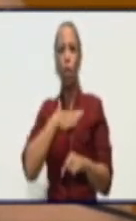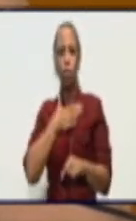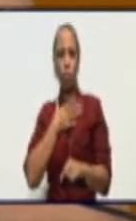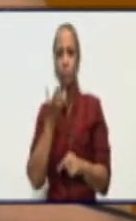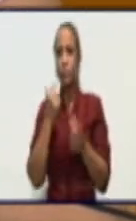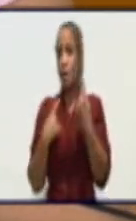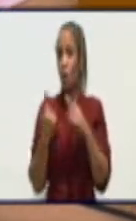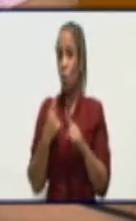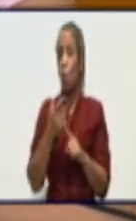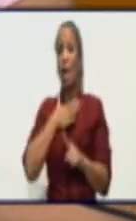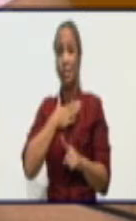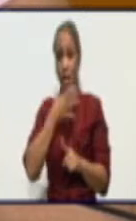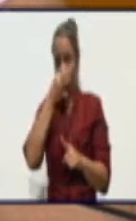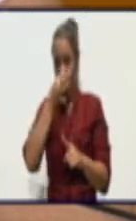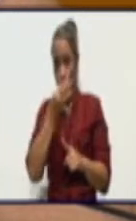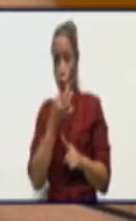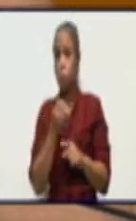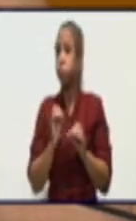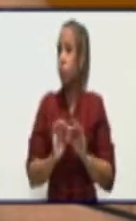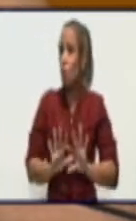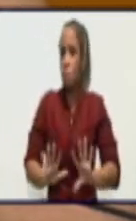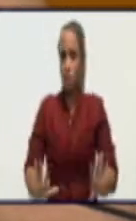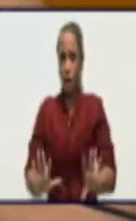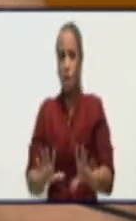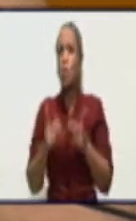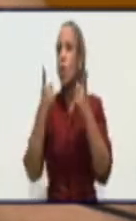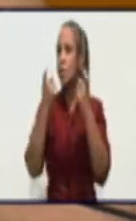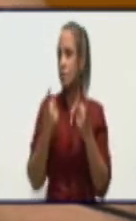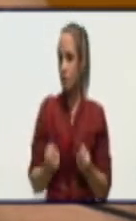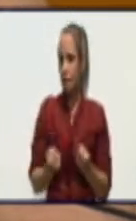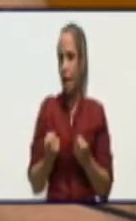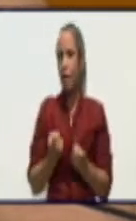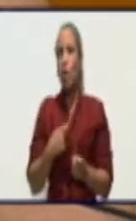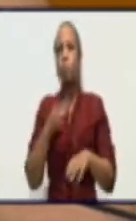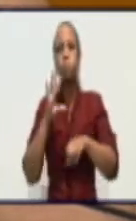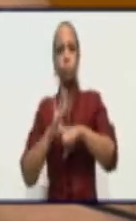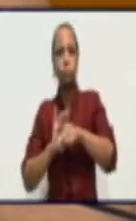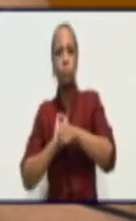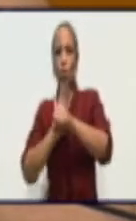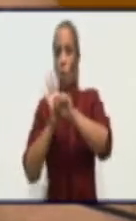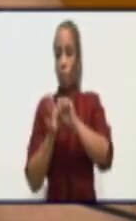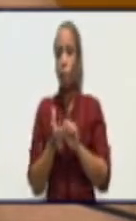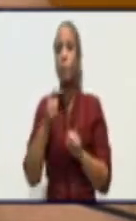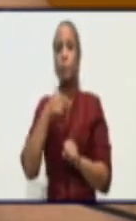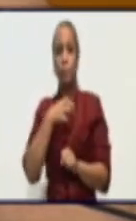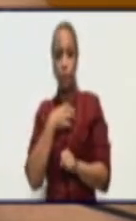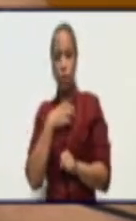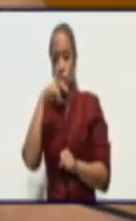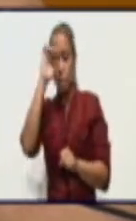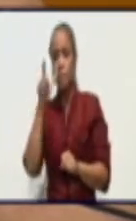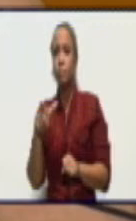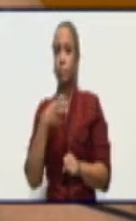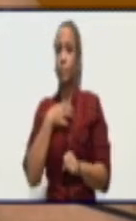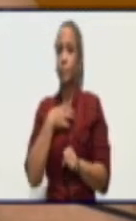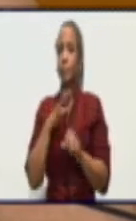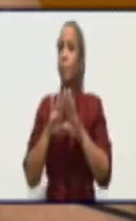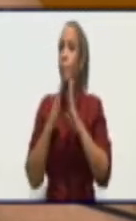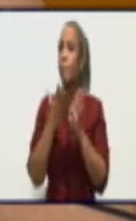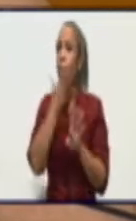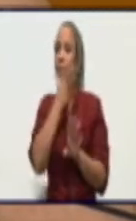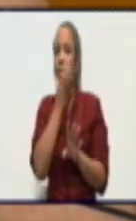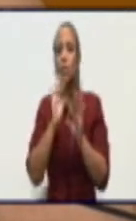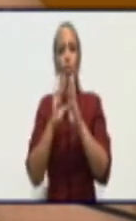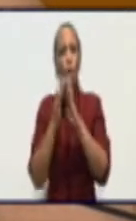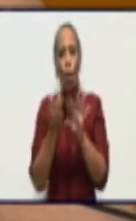común no necesariamente COVID y ese es un sospechoso porque tiene síntomas respiratorios respiratoria clínicamente tiene toda la sintomatología